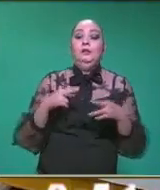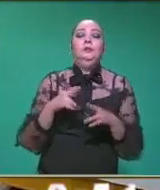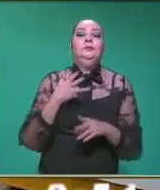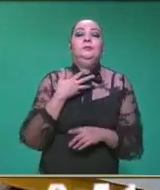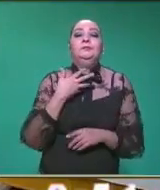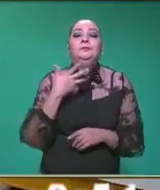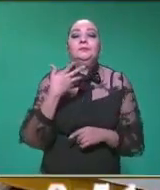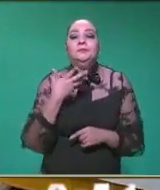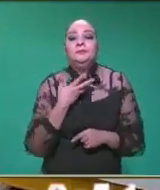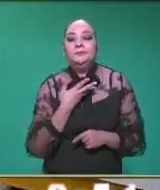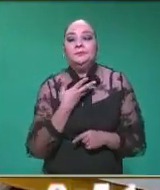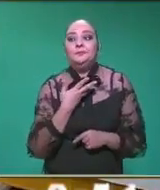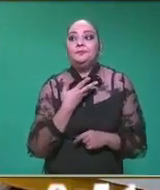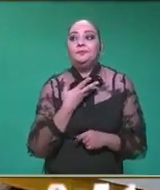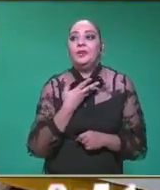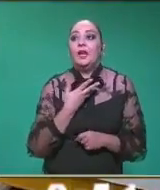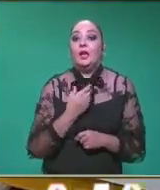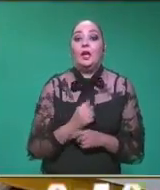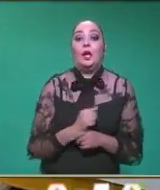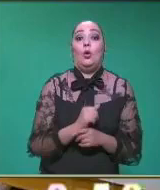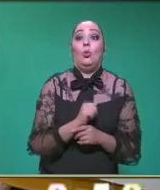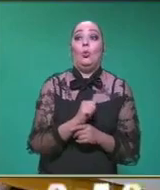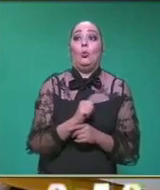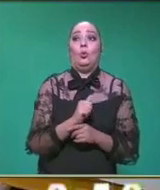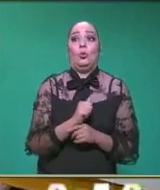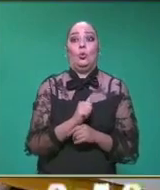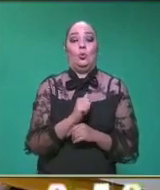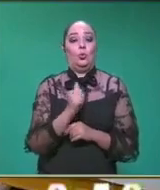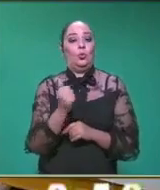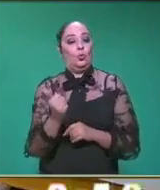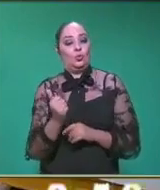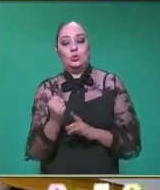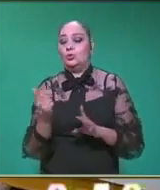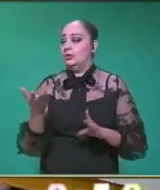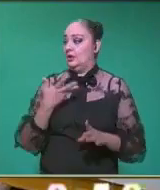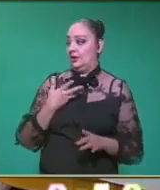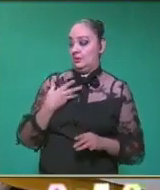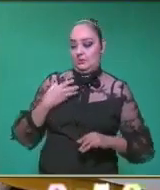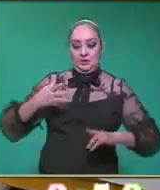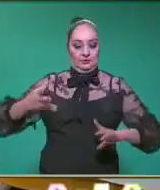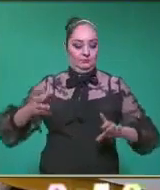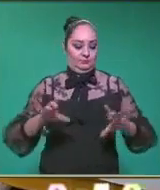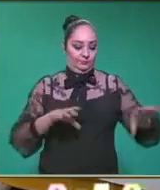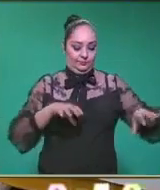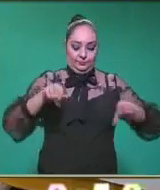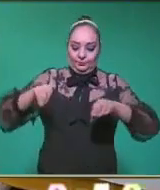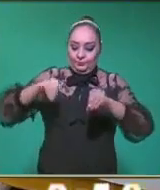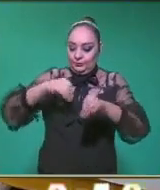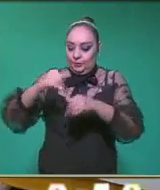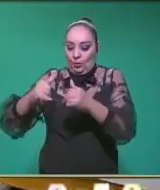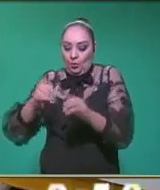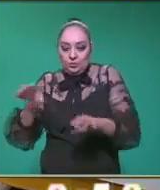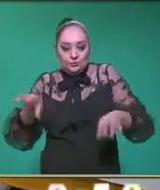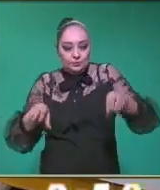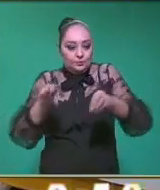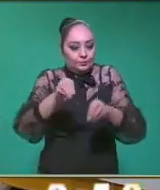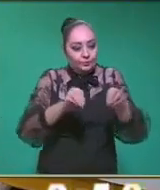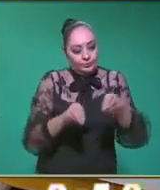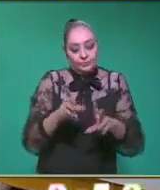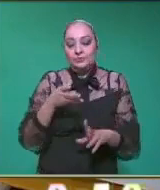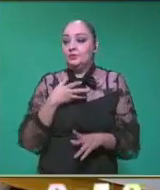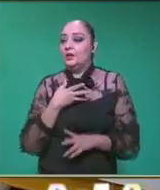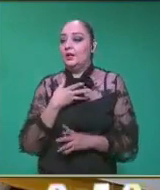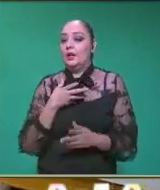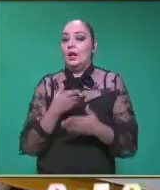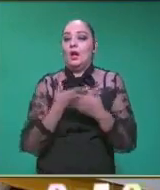del otro extremo, del otro extremo también, ahí sus juguetes. Entonces, vamos a